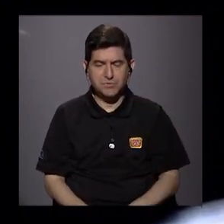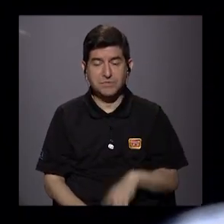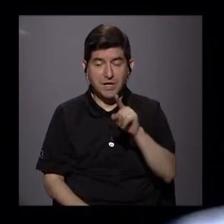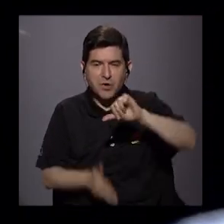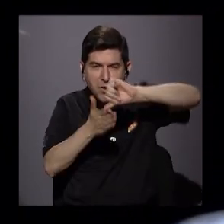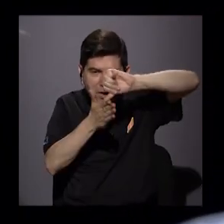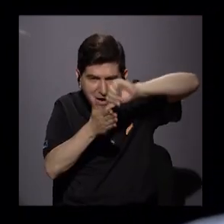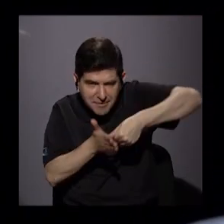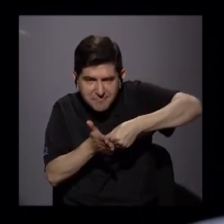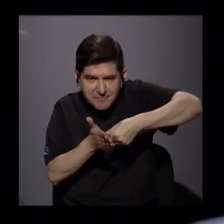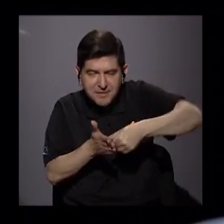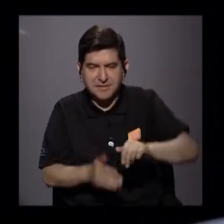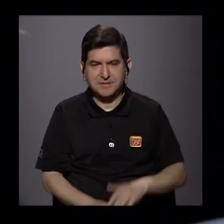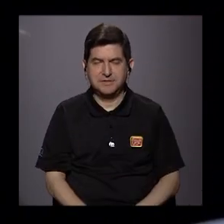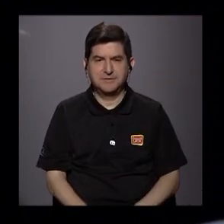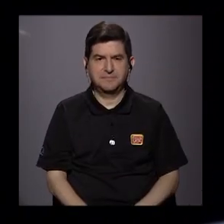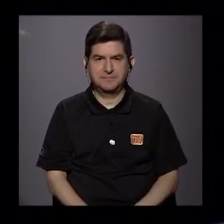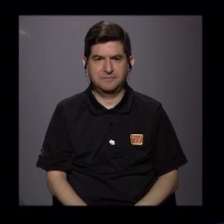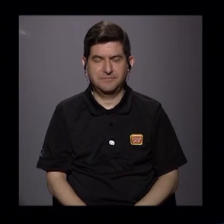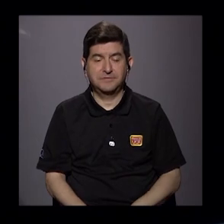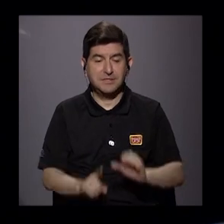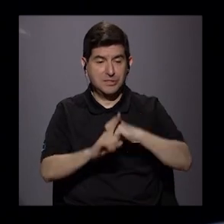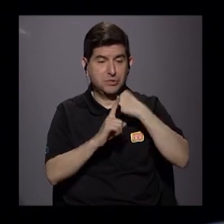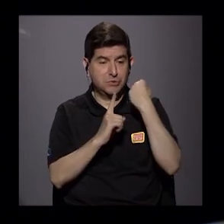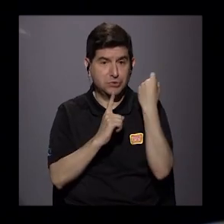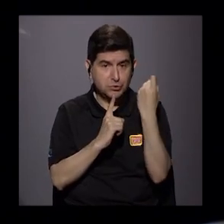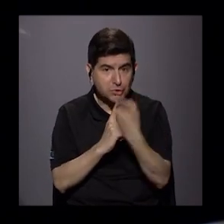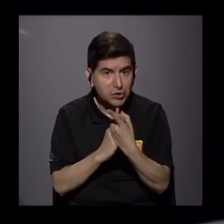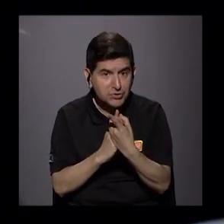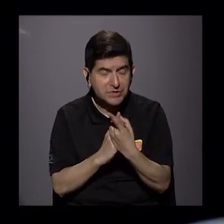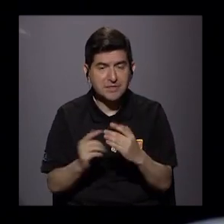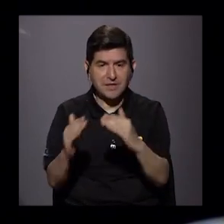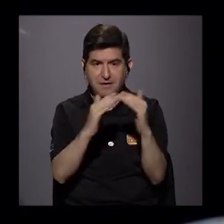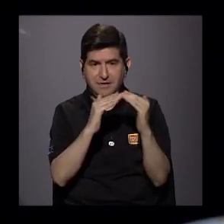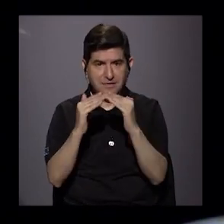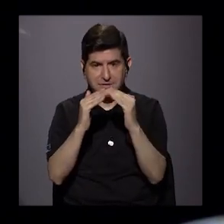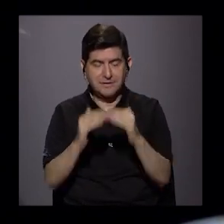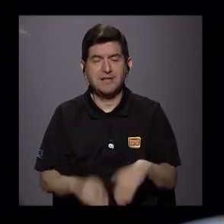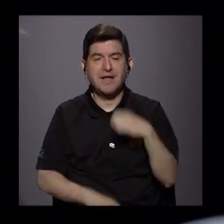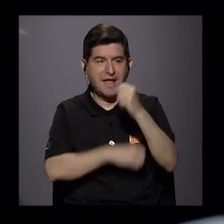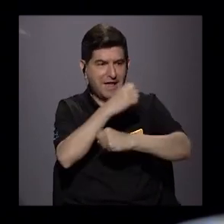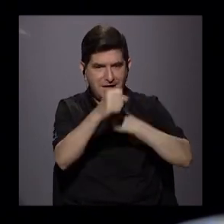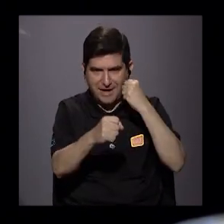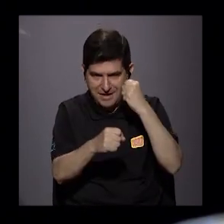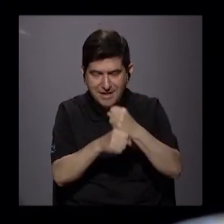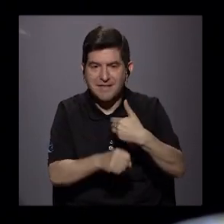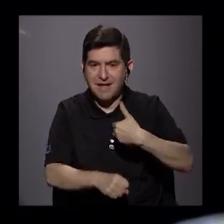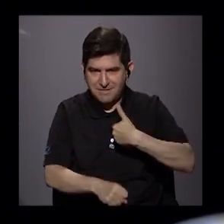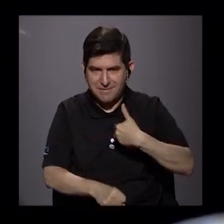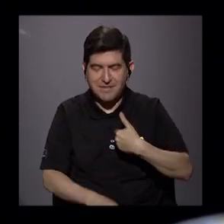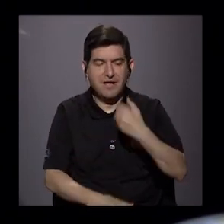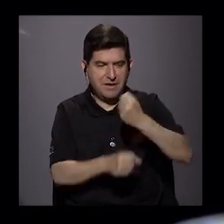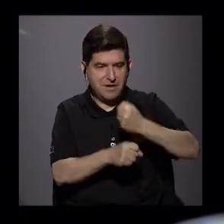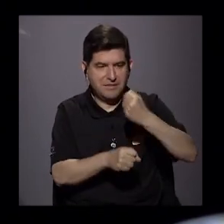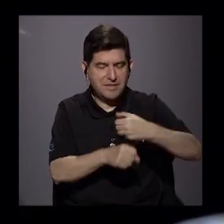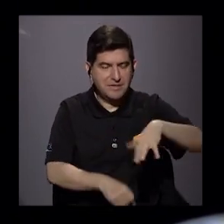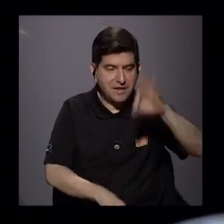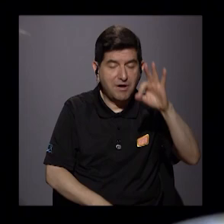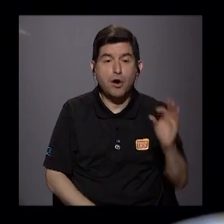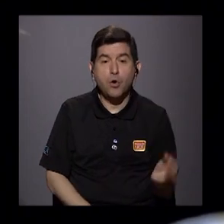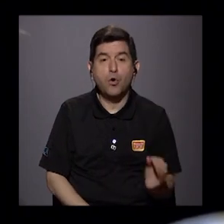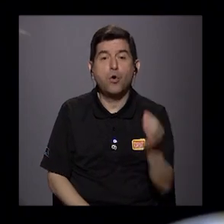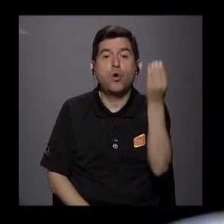remarcado, que la sociedad civil que está en edad para poder encontrar trabajo, en este caso